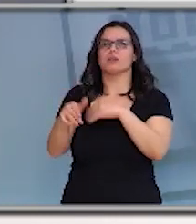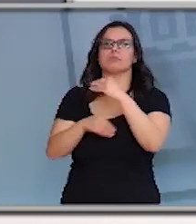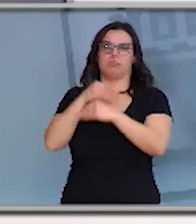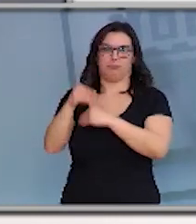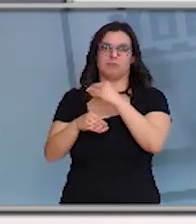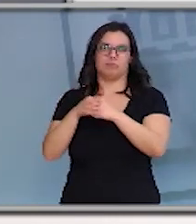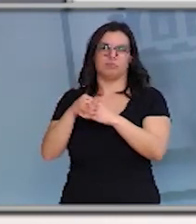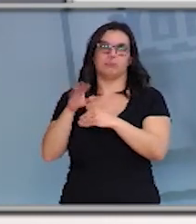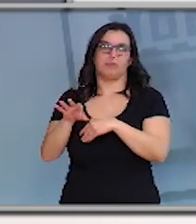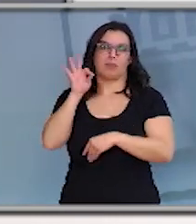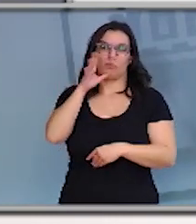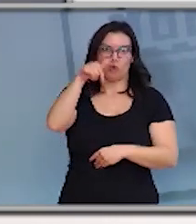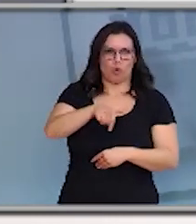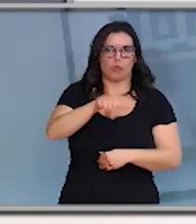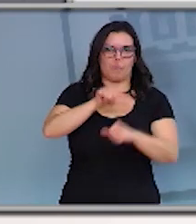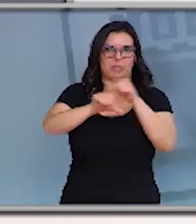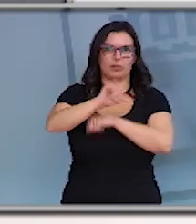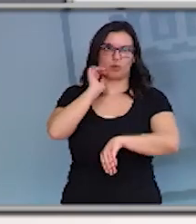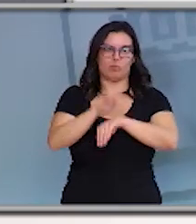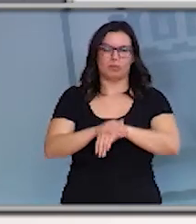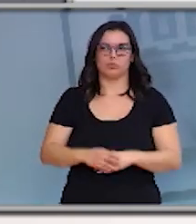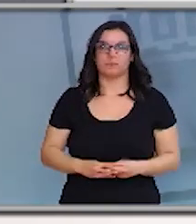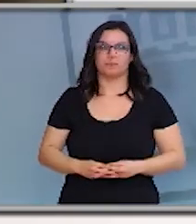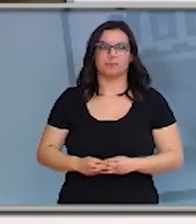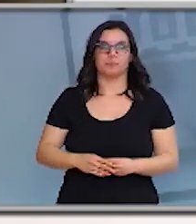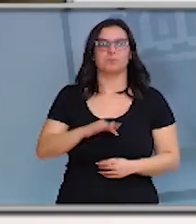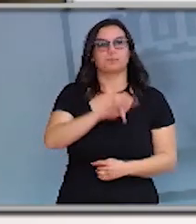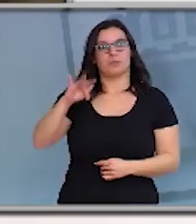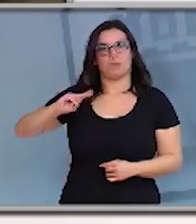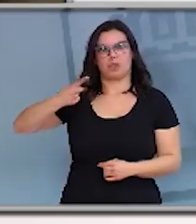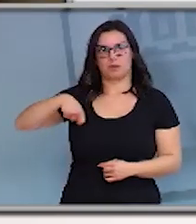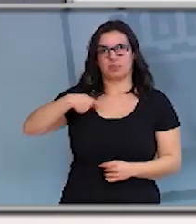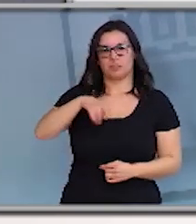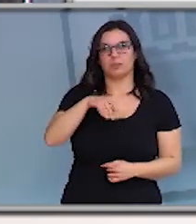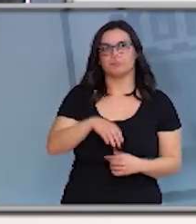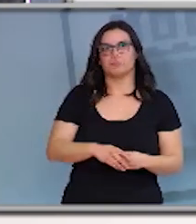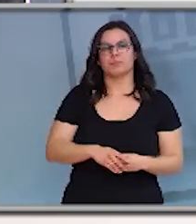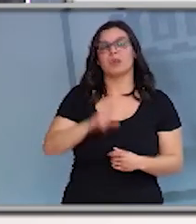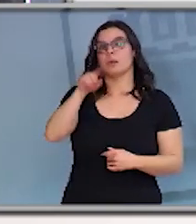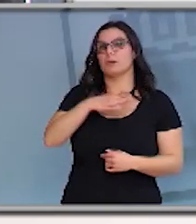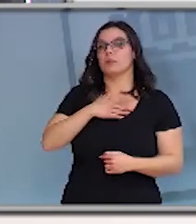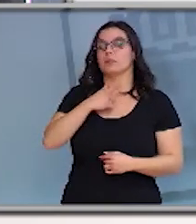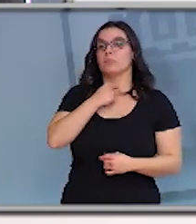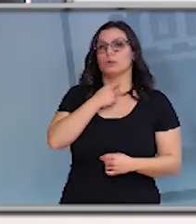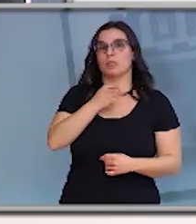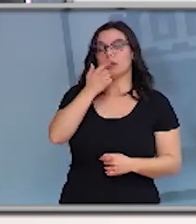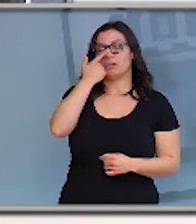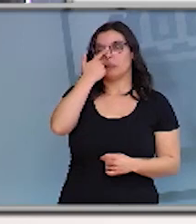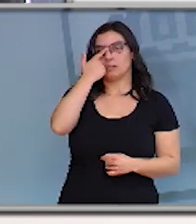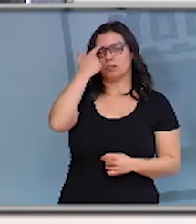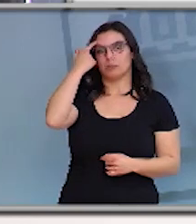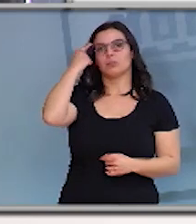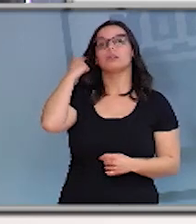extender, por lo tanto, hoy lo vamos a aplicar. Sí, también me gustaría reseñar que como bien ha